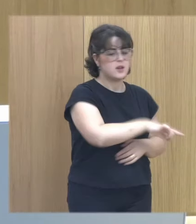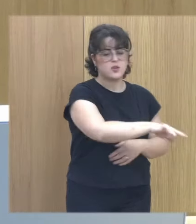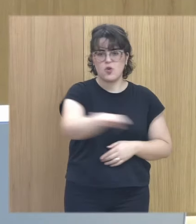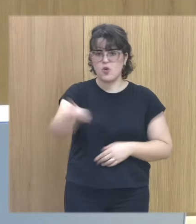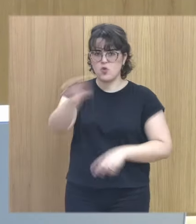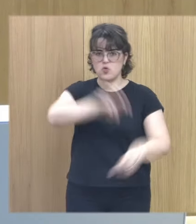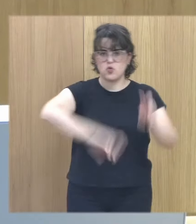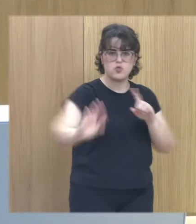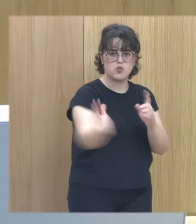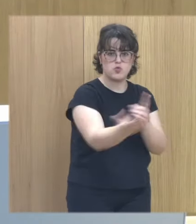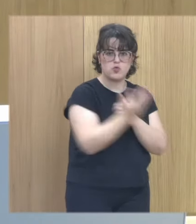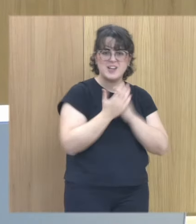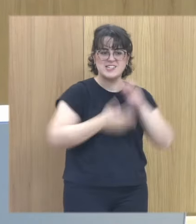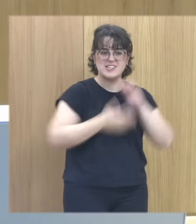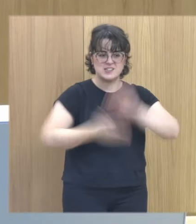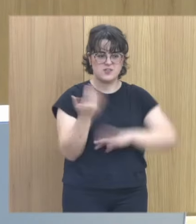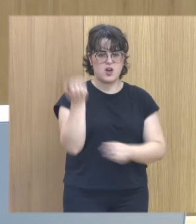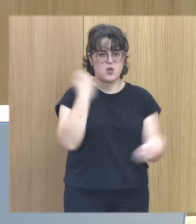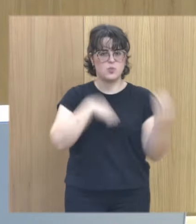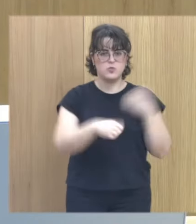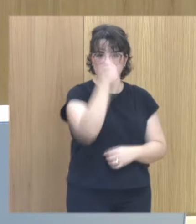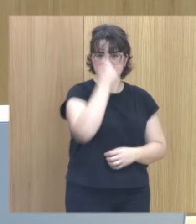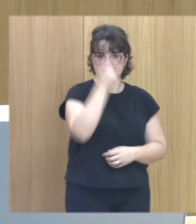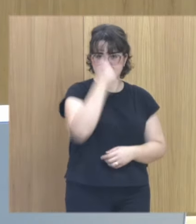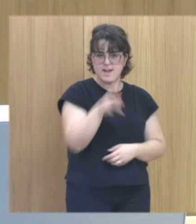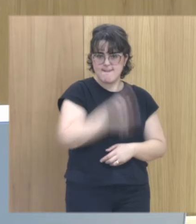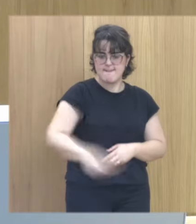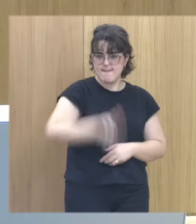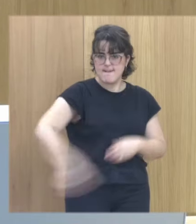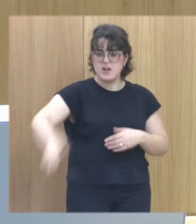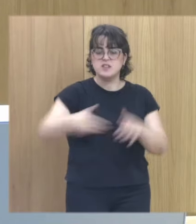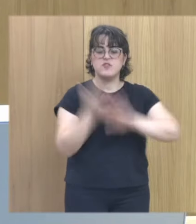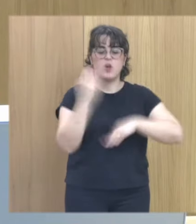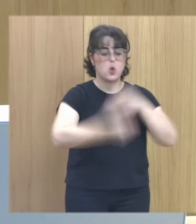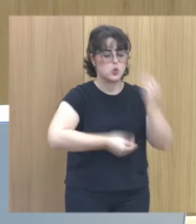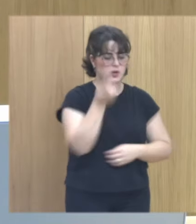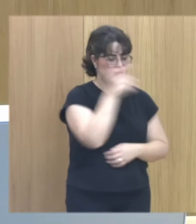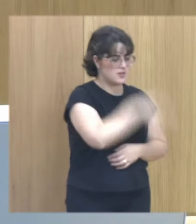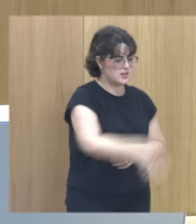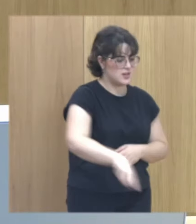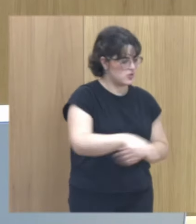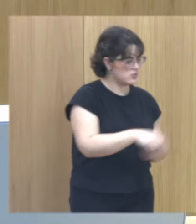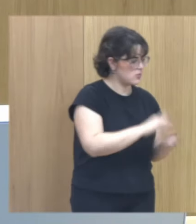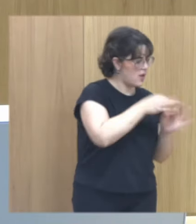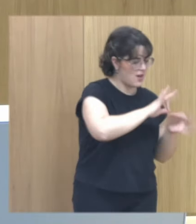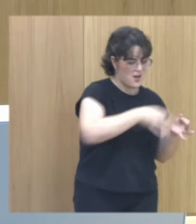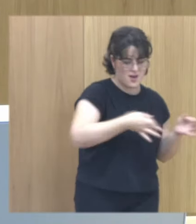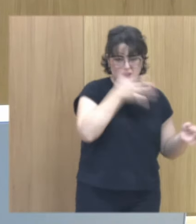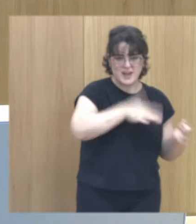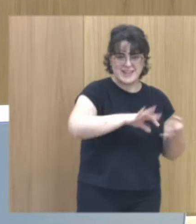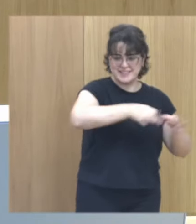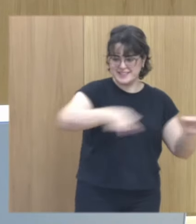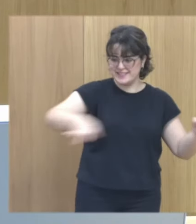que puede es una conducta de hecho en muchos casos compulsiva entonces utiliza a unos niños para captar a otros y